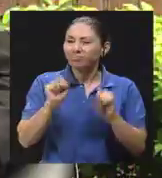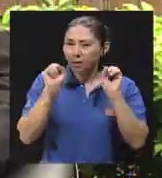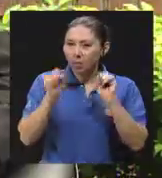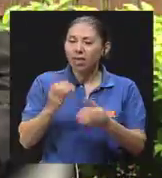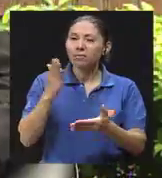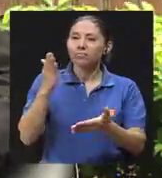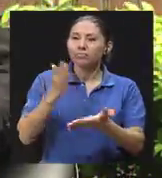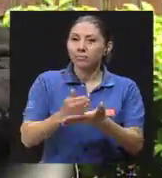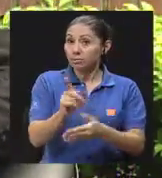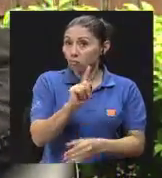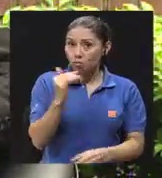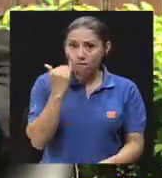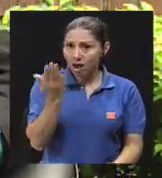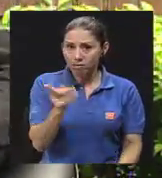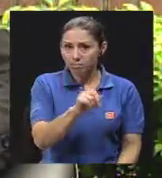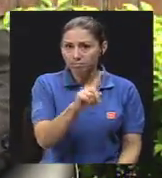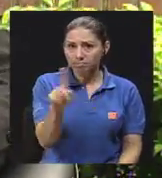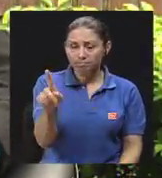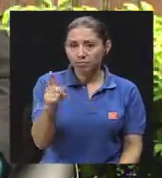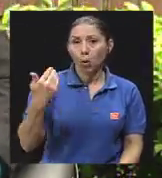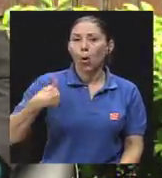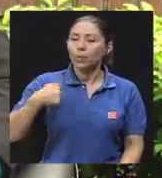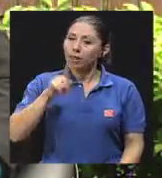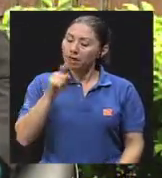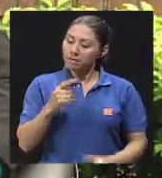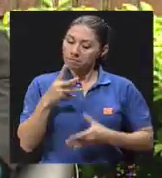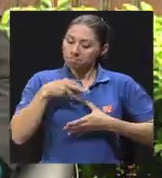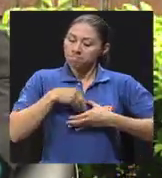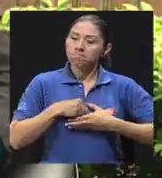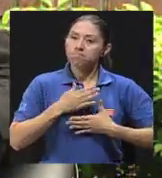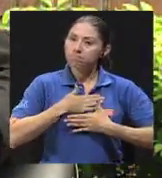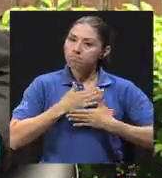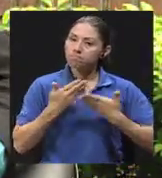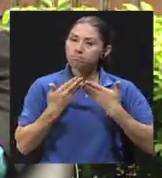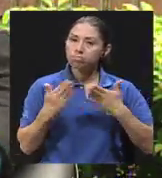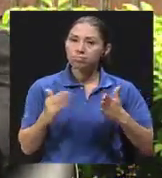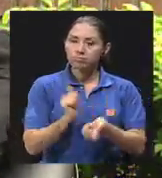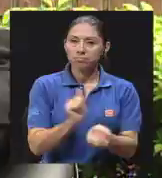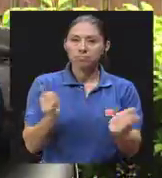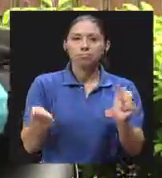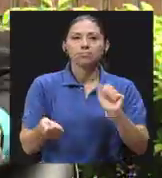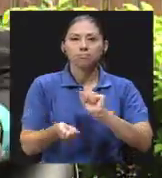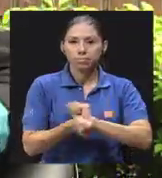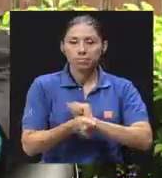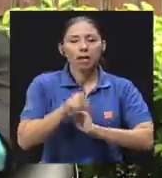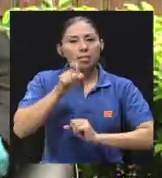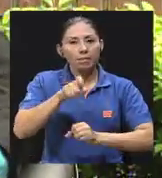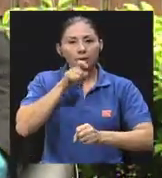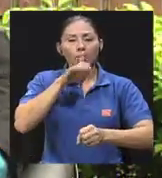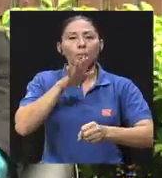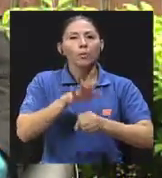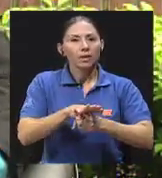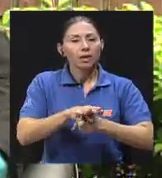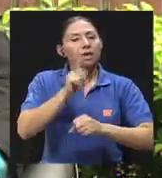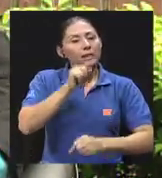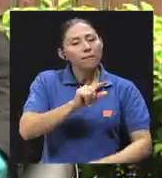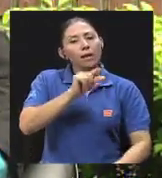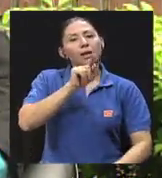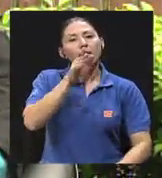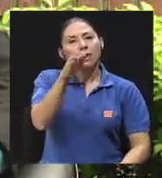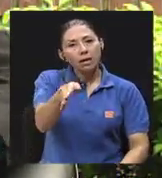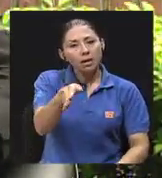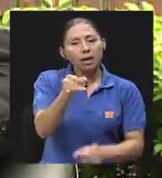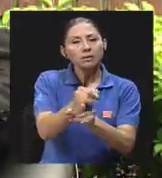es fácil. El hombre tiene que estar dispuesto a hacer cambios y a comprometerse a ir varias semanas al Instituto Bueno.